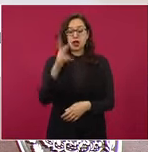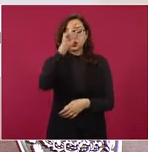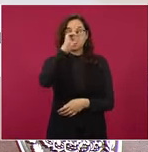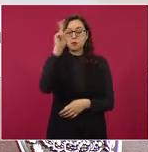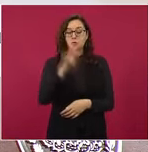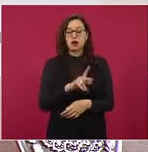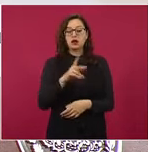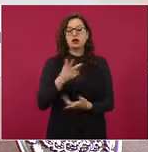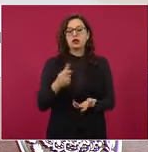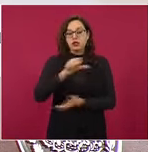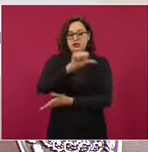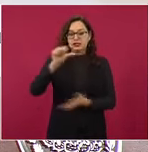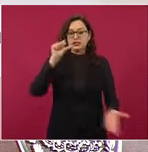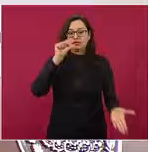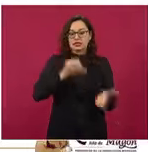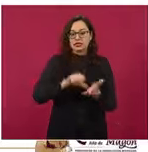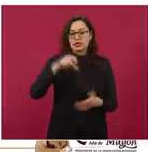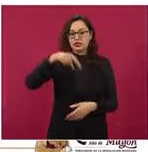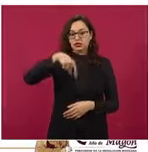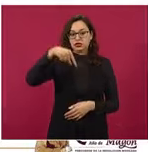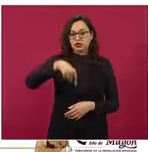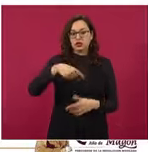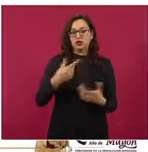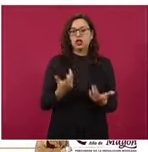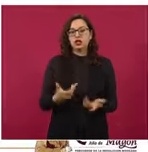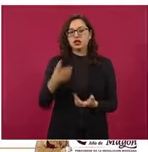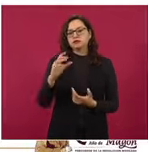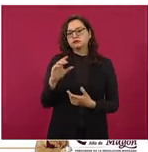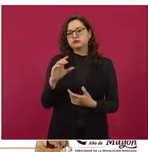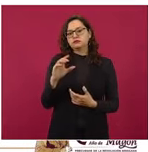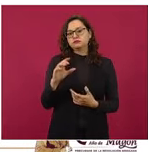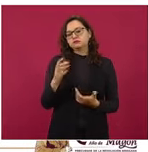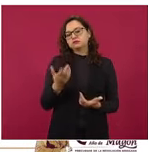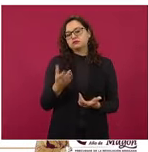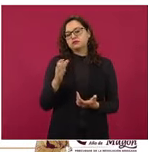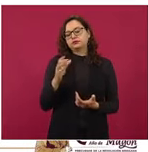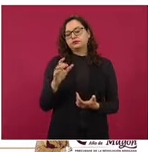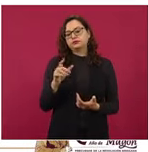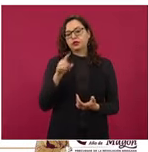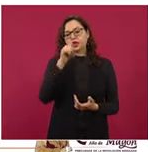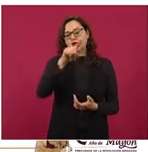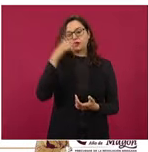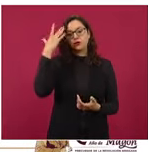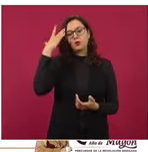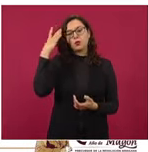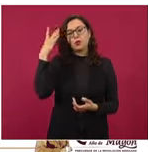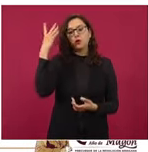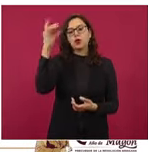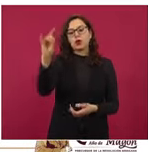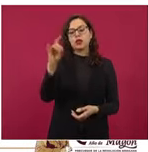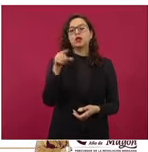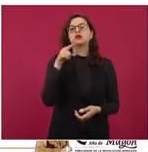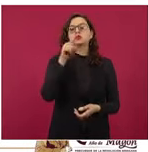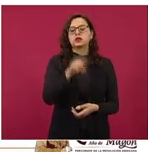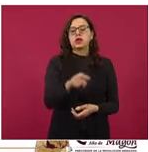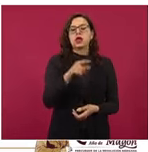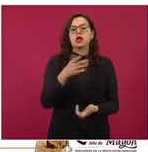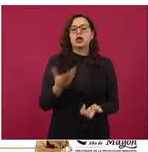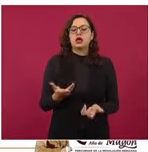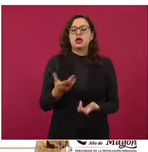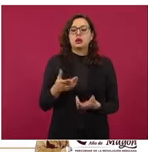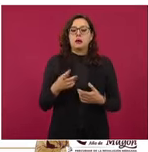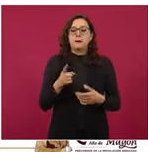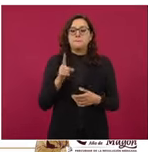de la zona centro, en Fresco, La Comer, en Cuernavaca, Morelos. Este paquete lo tienen a mil